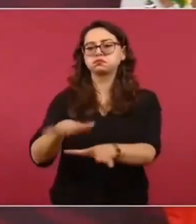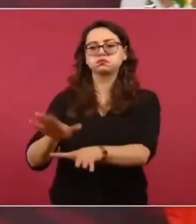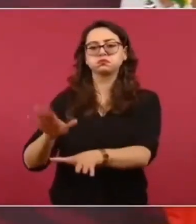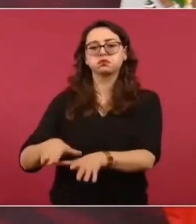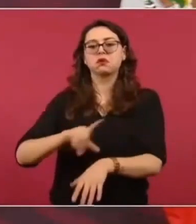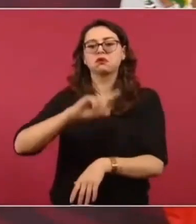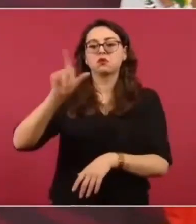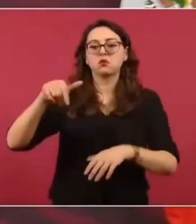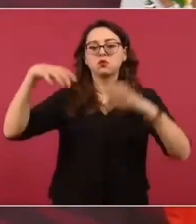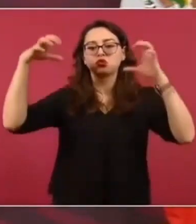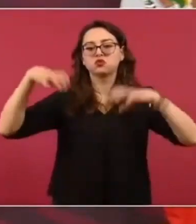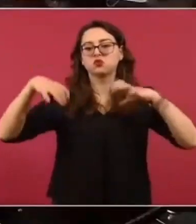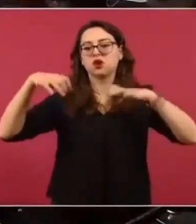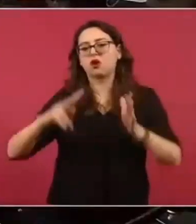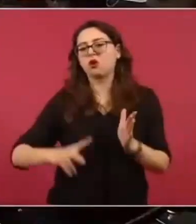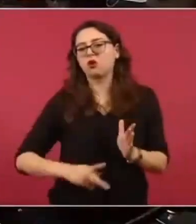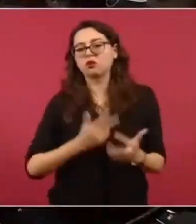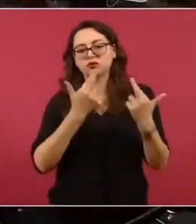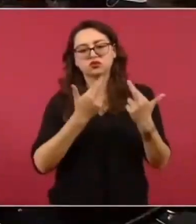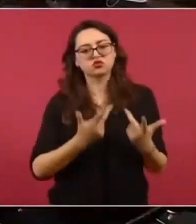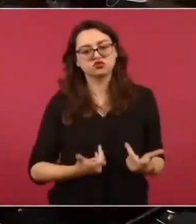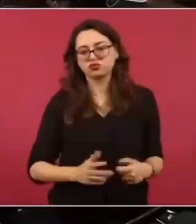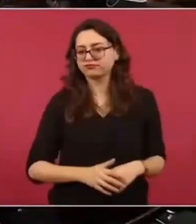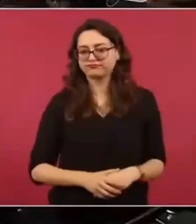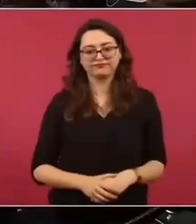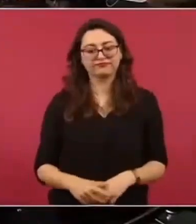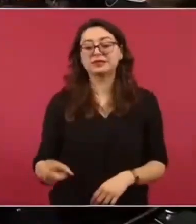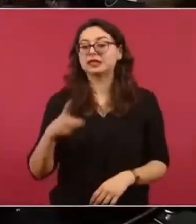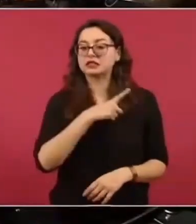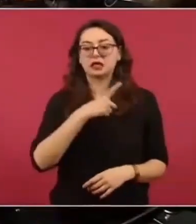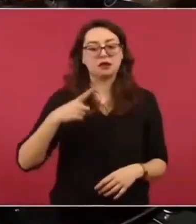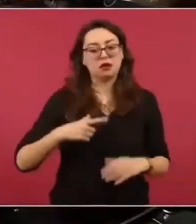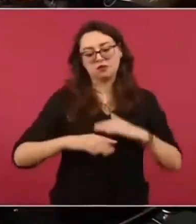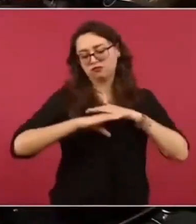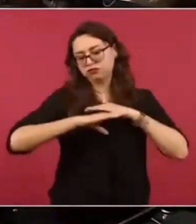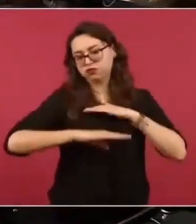Este, vuelven a salir.